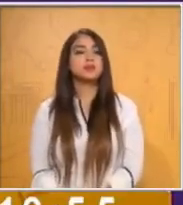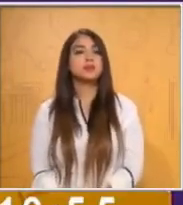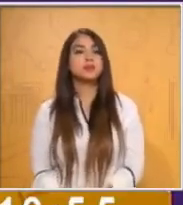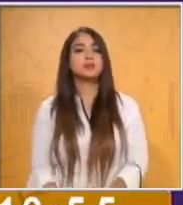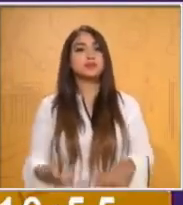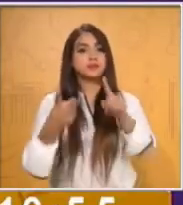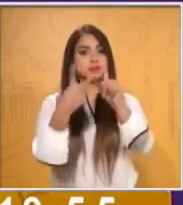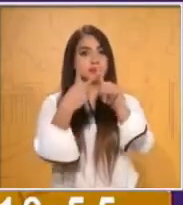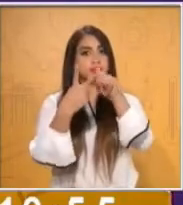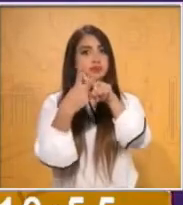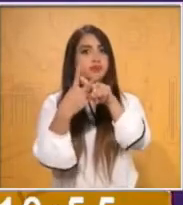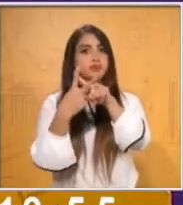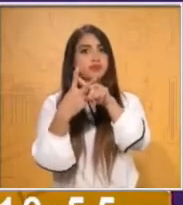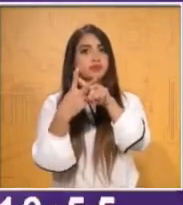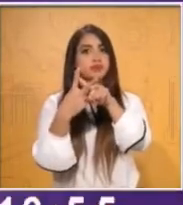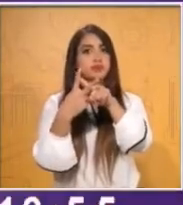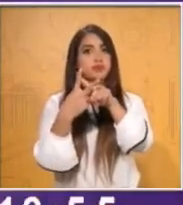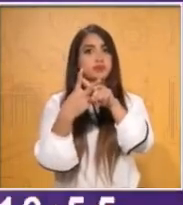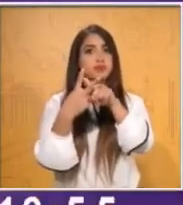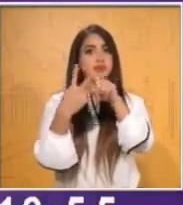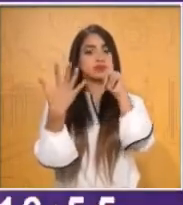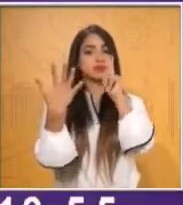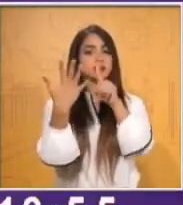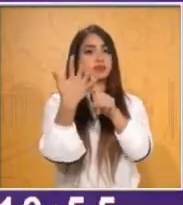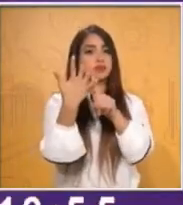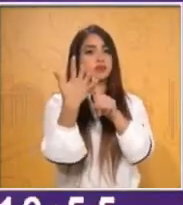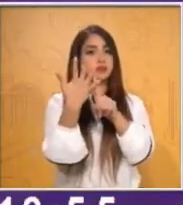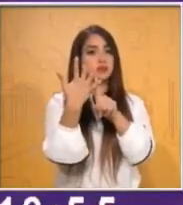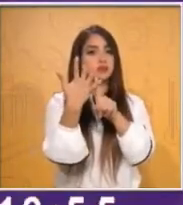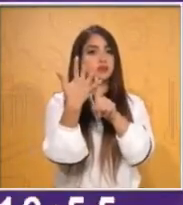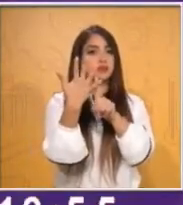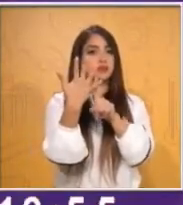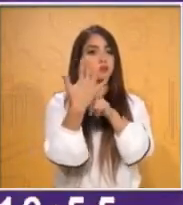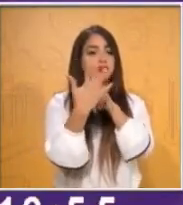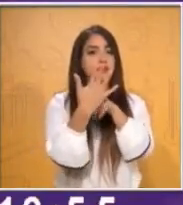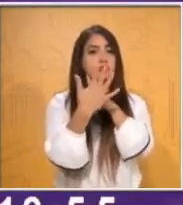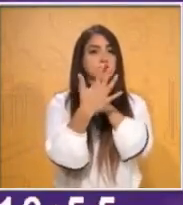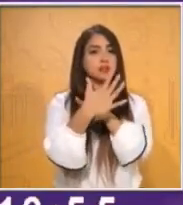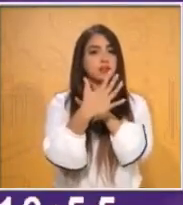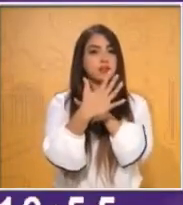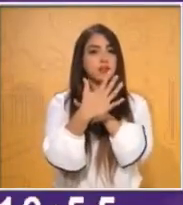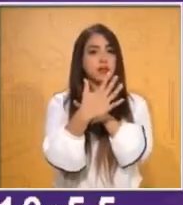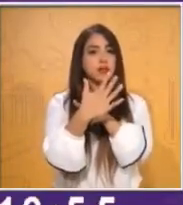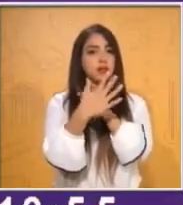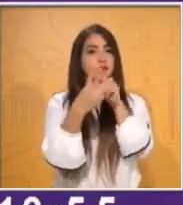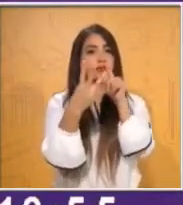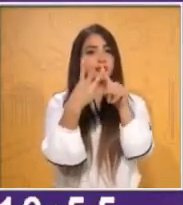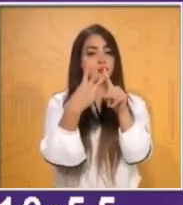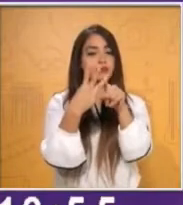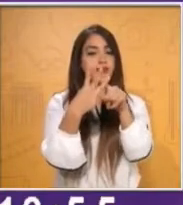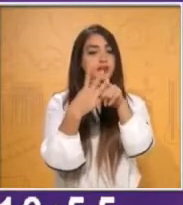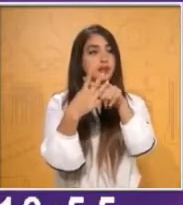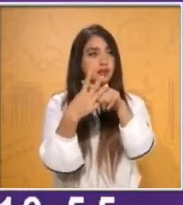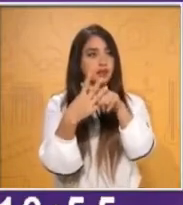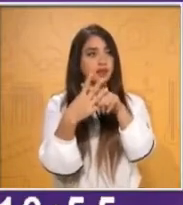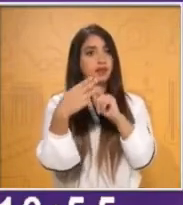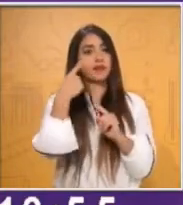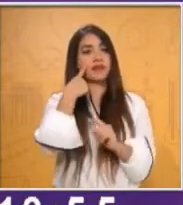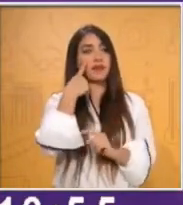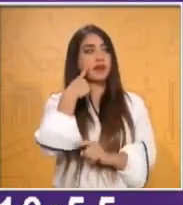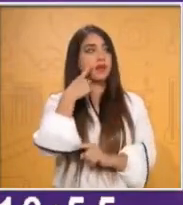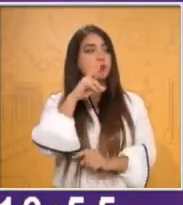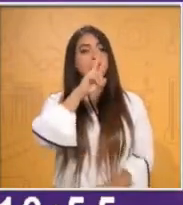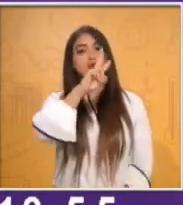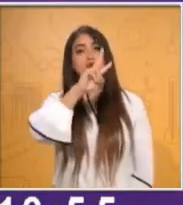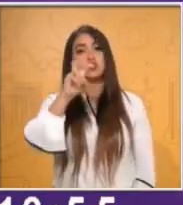y el tres. Y en este caso formamos el doscientos